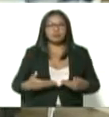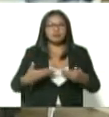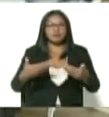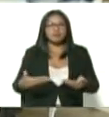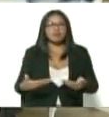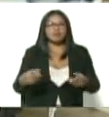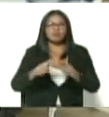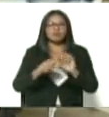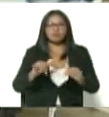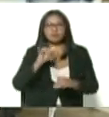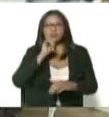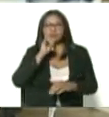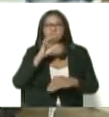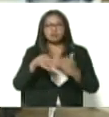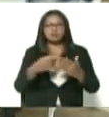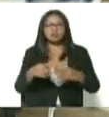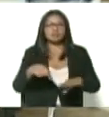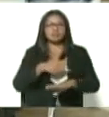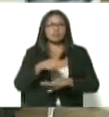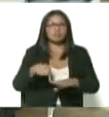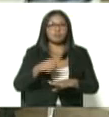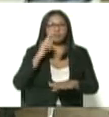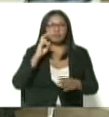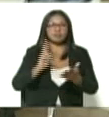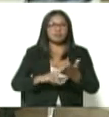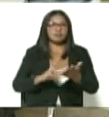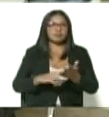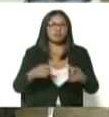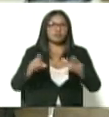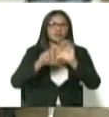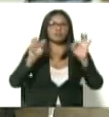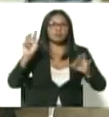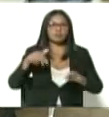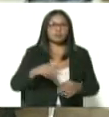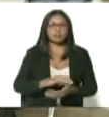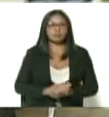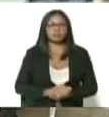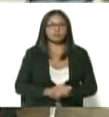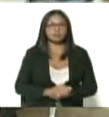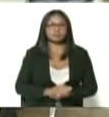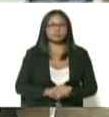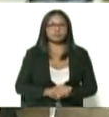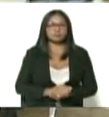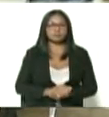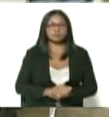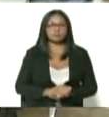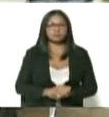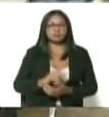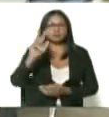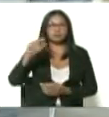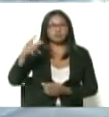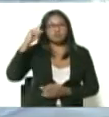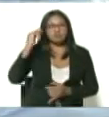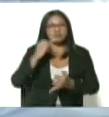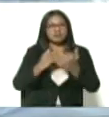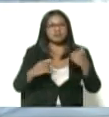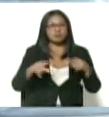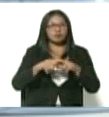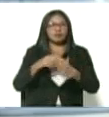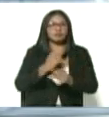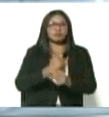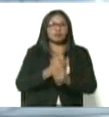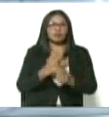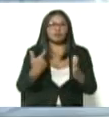los reportes en tiempo real una vez que cada día se finalicen las labores de